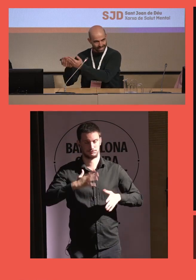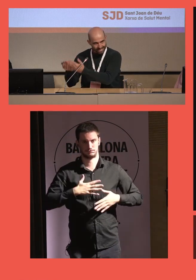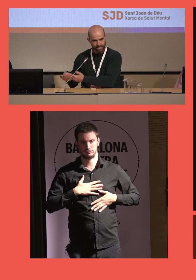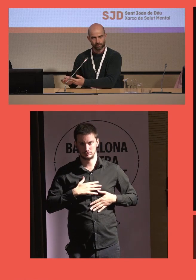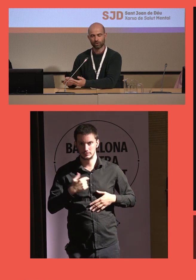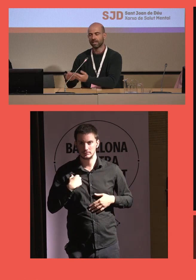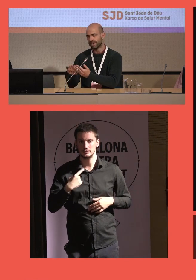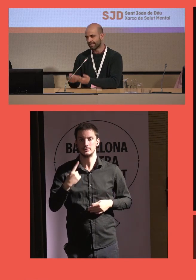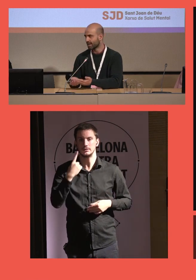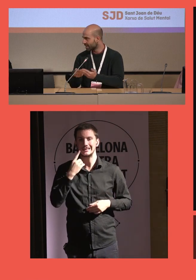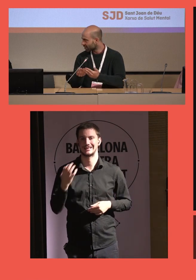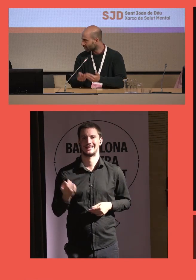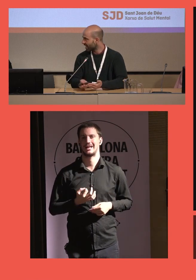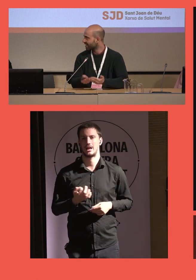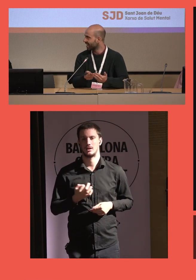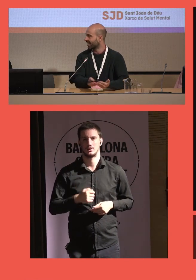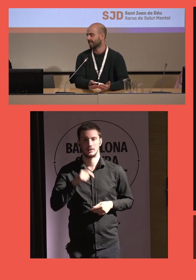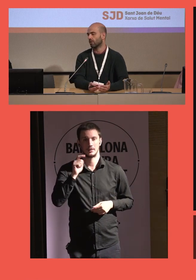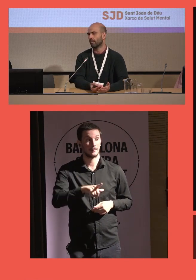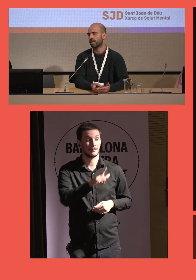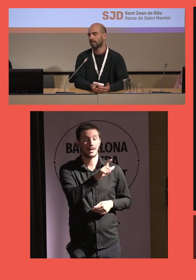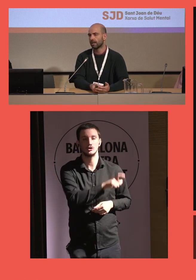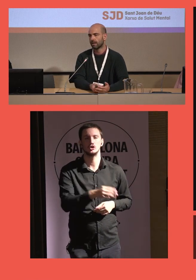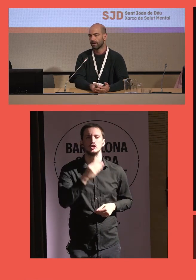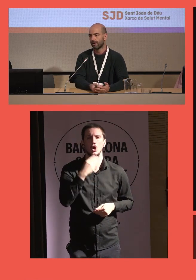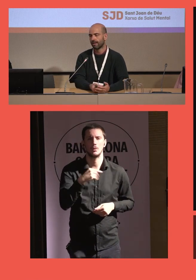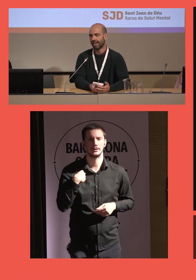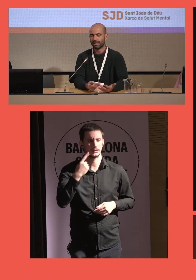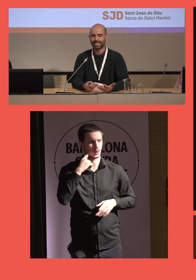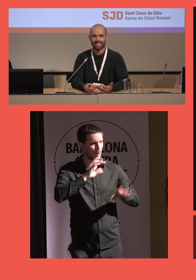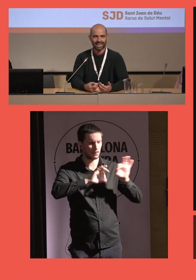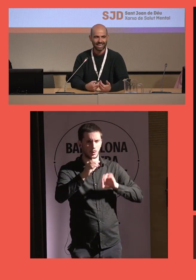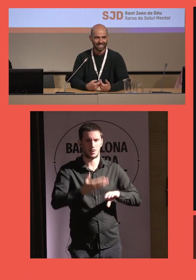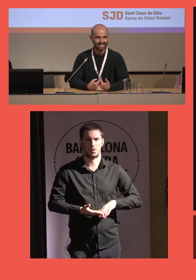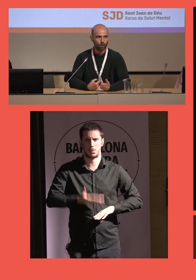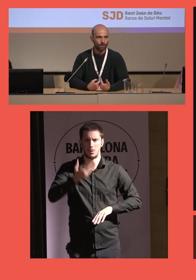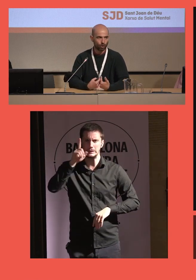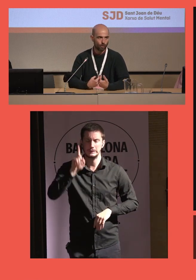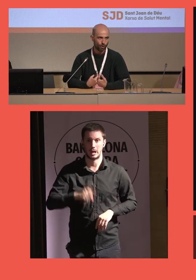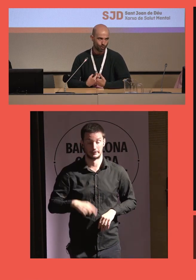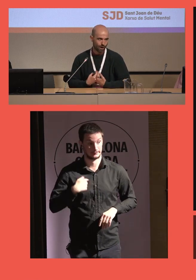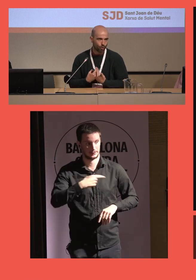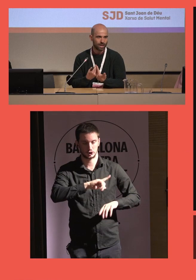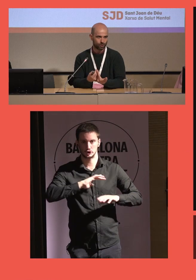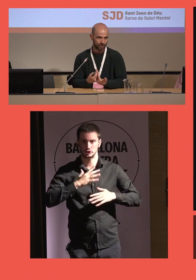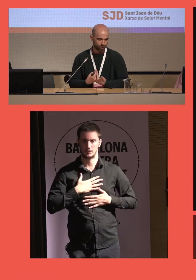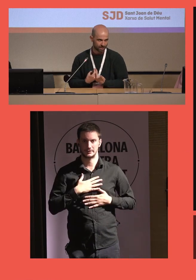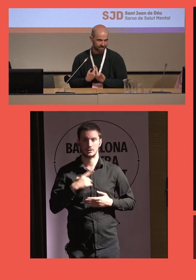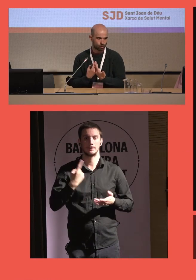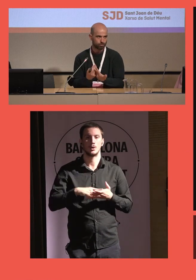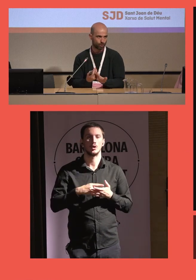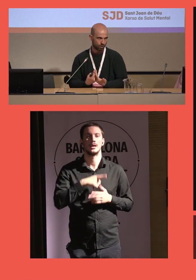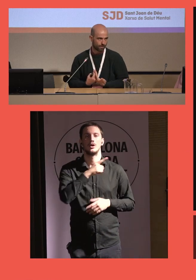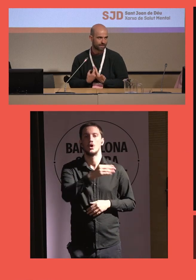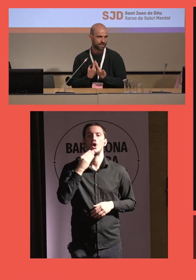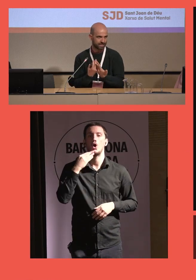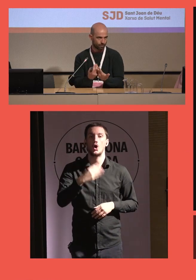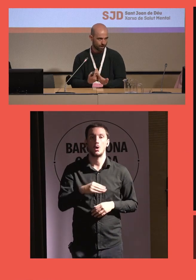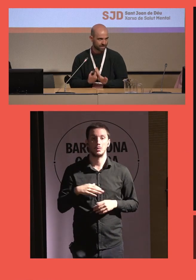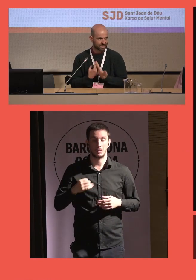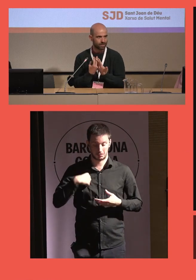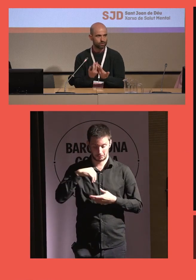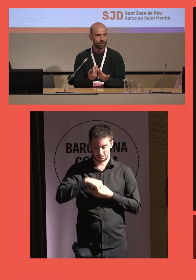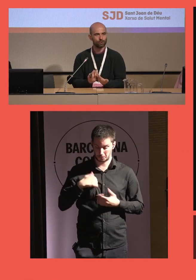altísimos índices de soledad en la gente joven. El tema está que la gente joven, como no acude a los centros de salud porque no